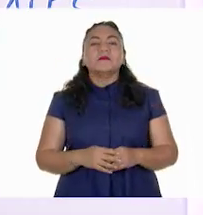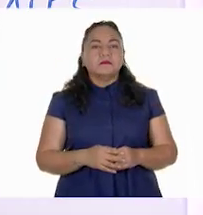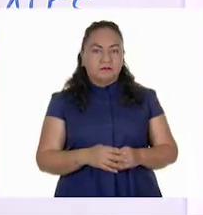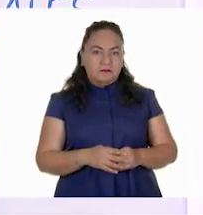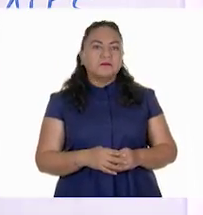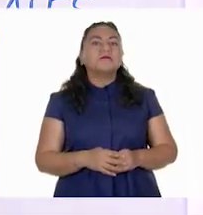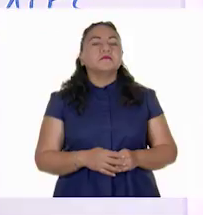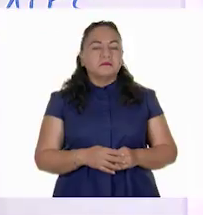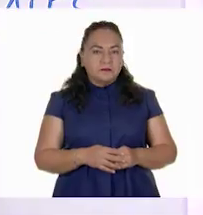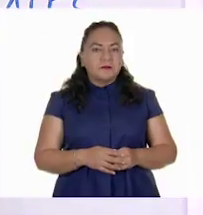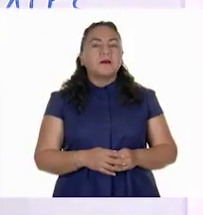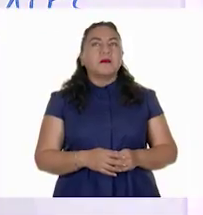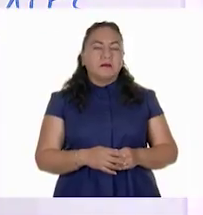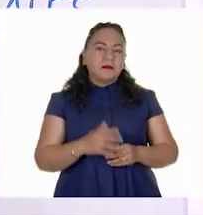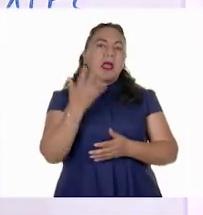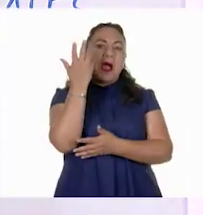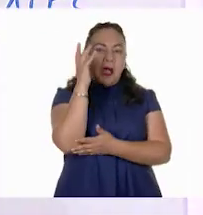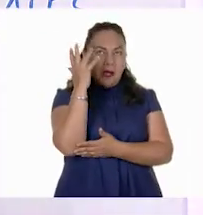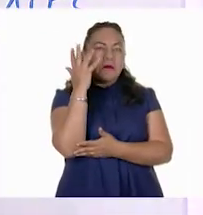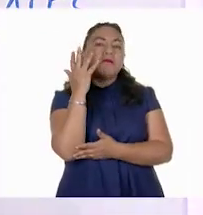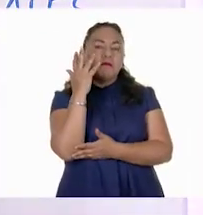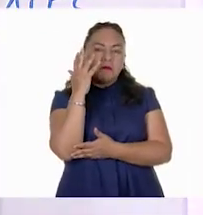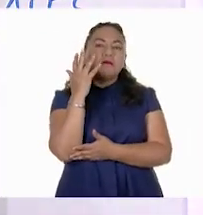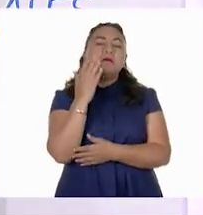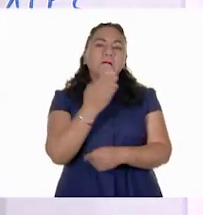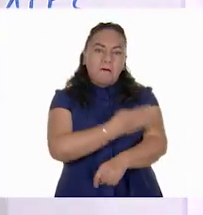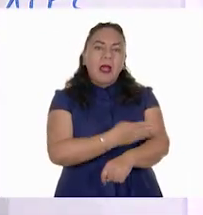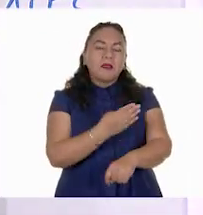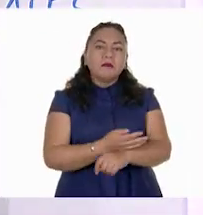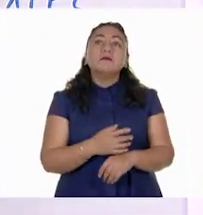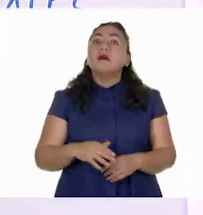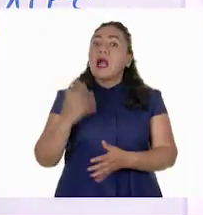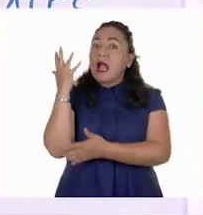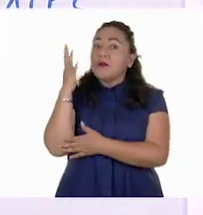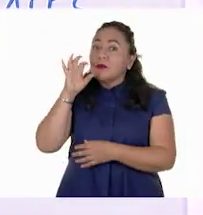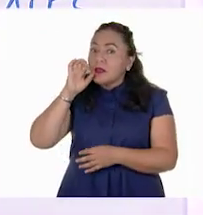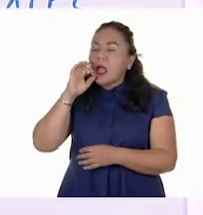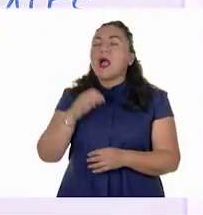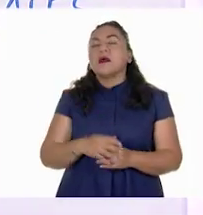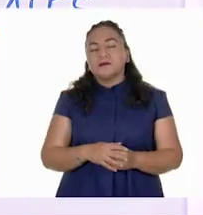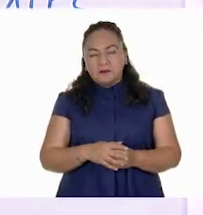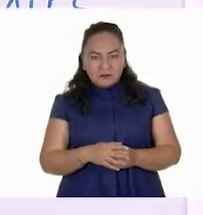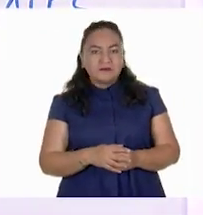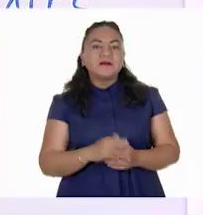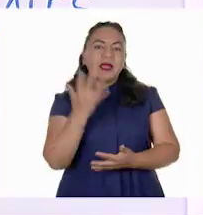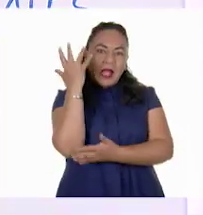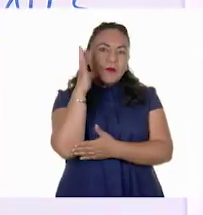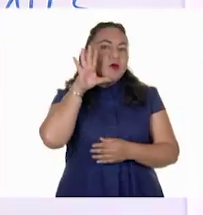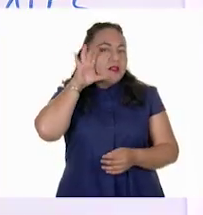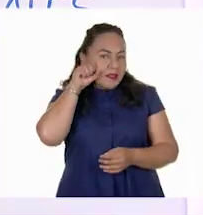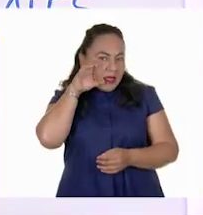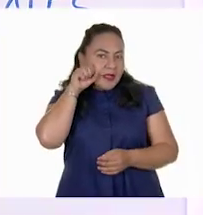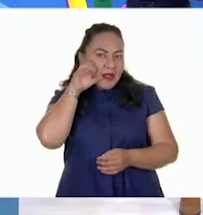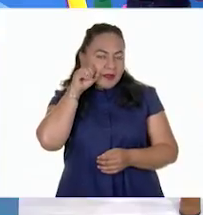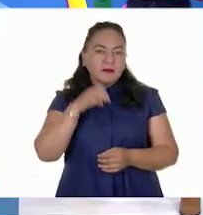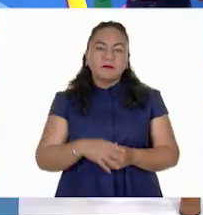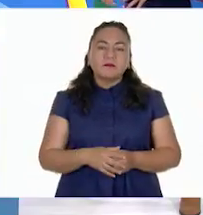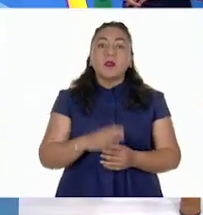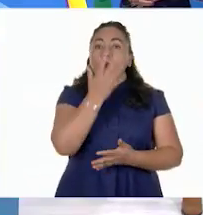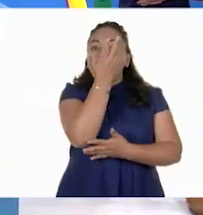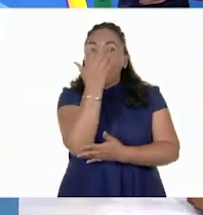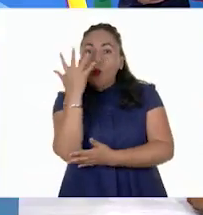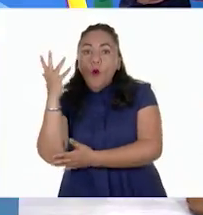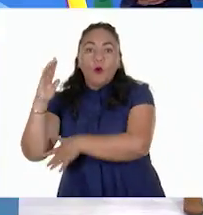Árbol, madera, perfecto. ¿Árbol de naranja? Árbol de naranja. ¿Bosque?